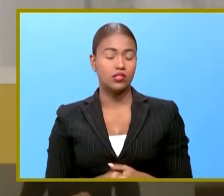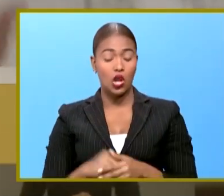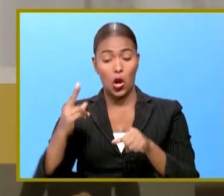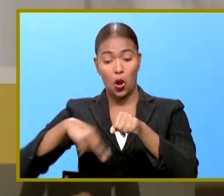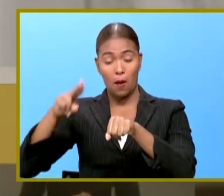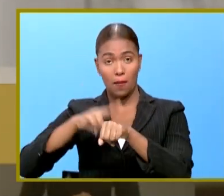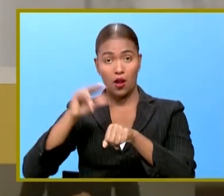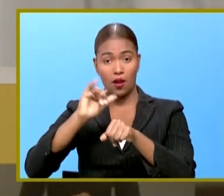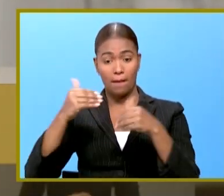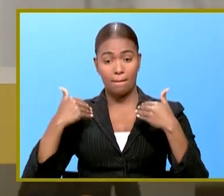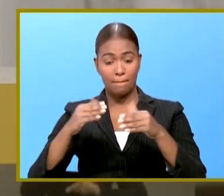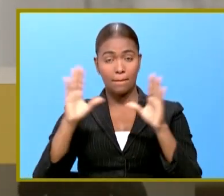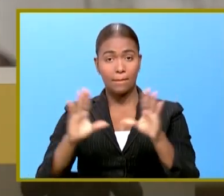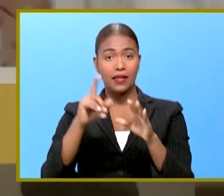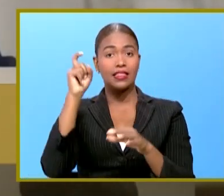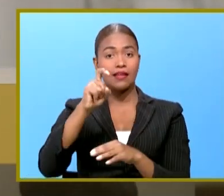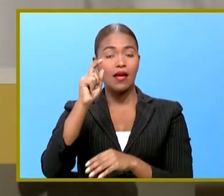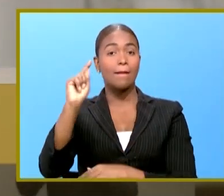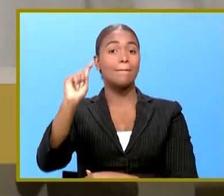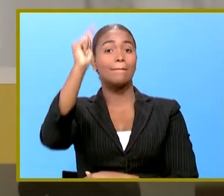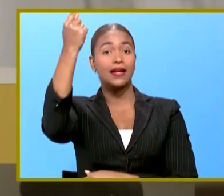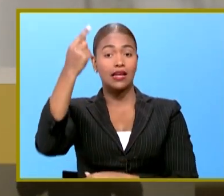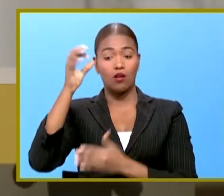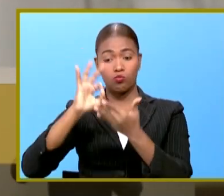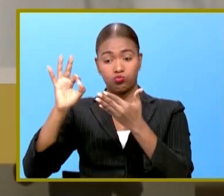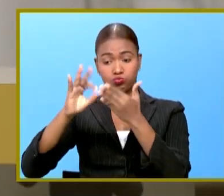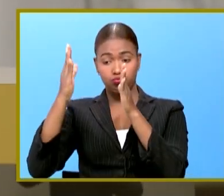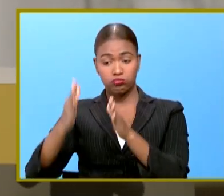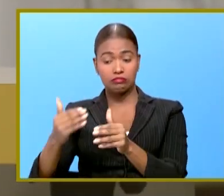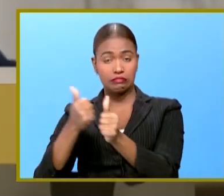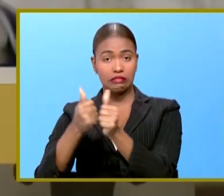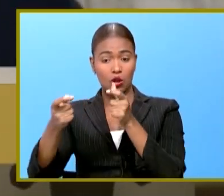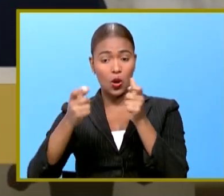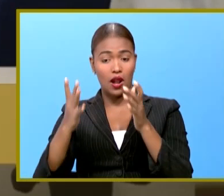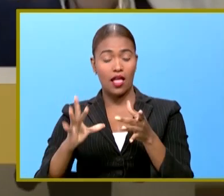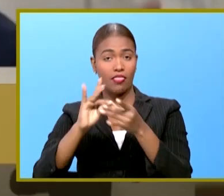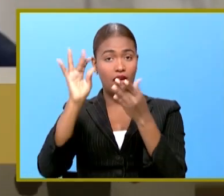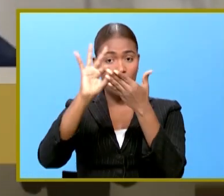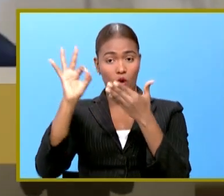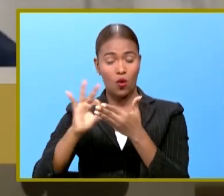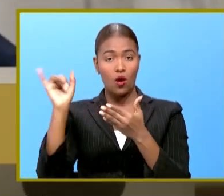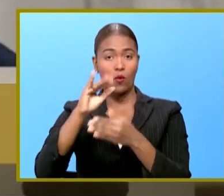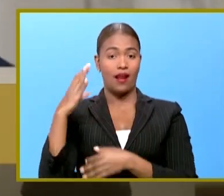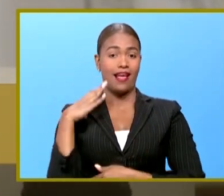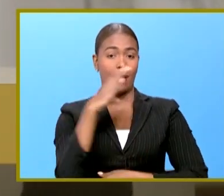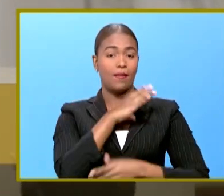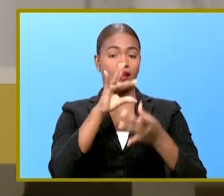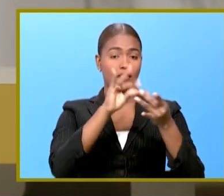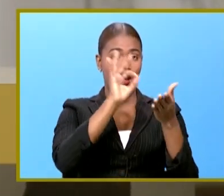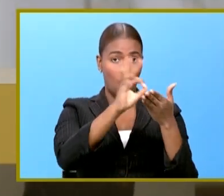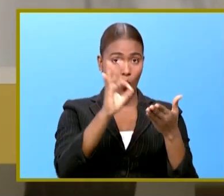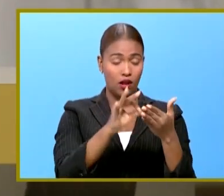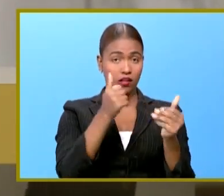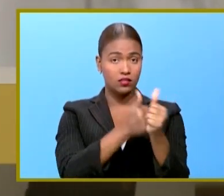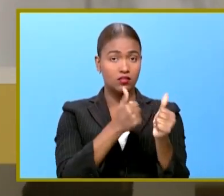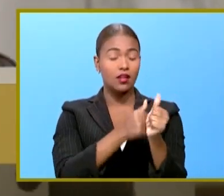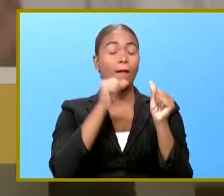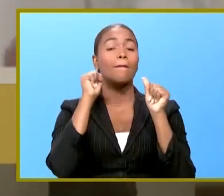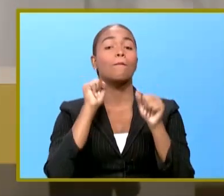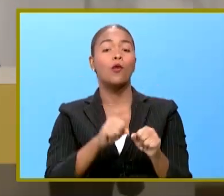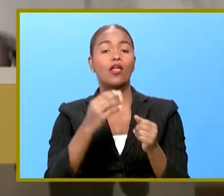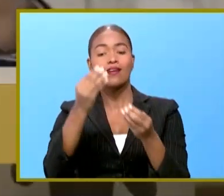y el procedimiento debería de ser primero hacer la Contraloría de la Auditoría y que la Cámara de Cuentas pueda